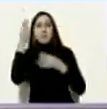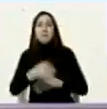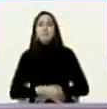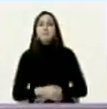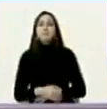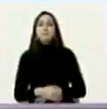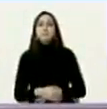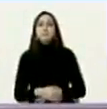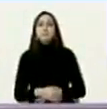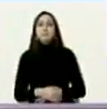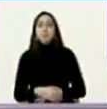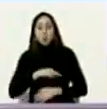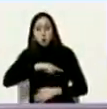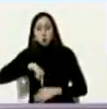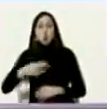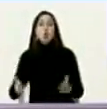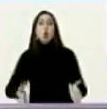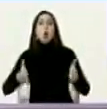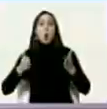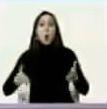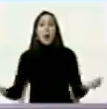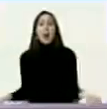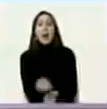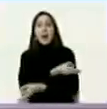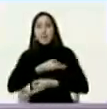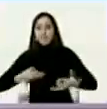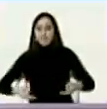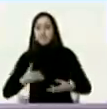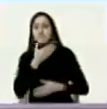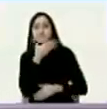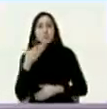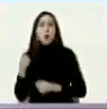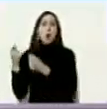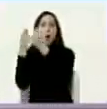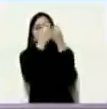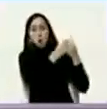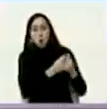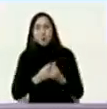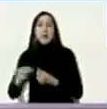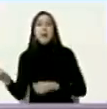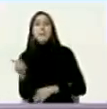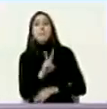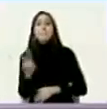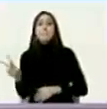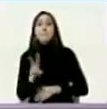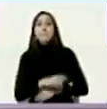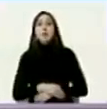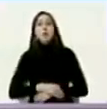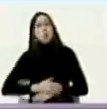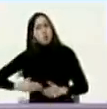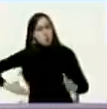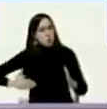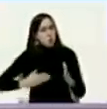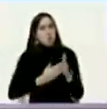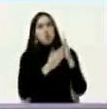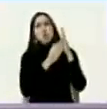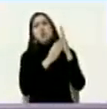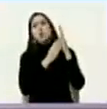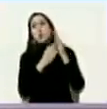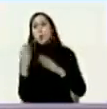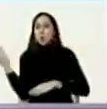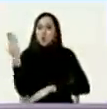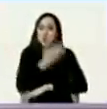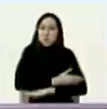y vamos a lograr la maravillosa recuperación económica de Venezuela con sanciones o sin sanciones